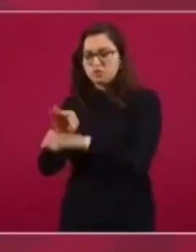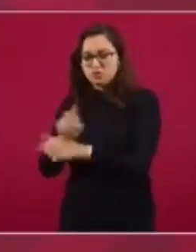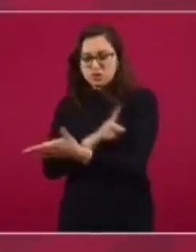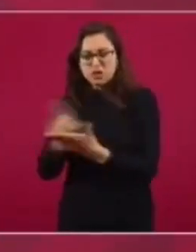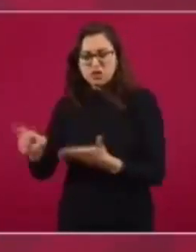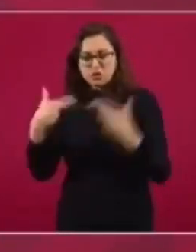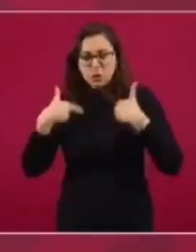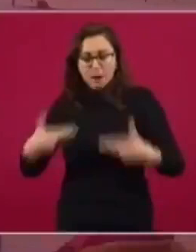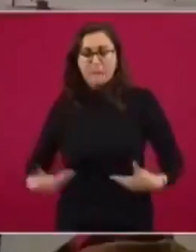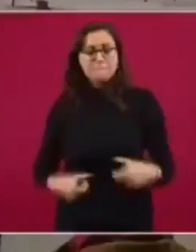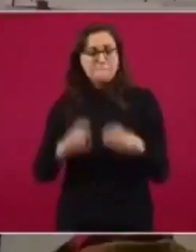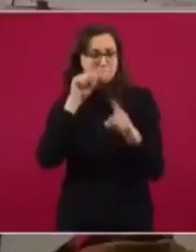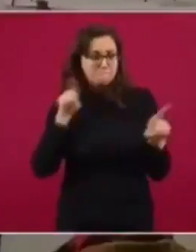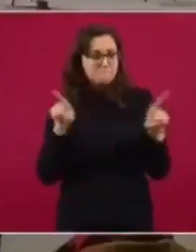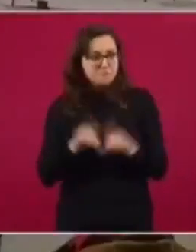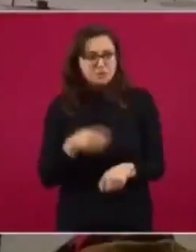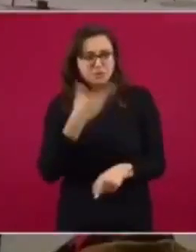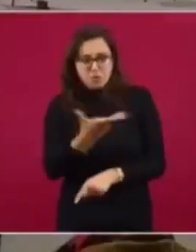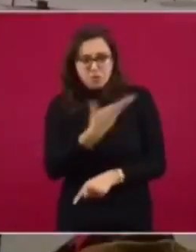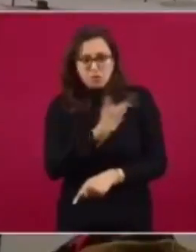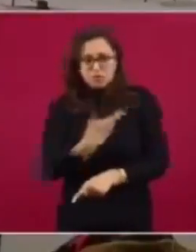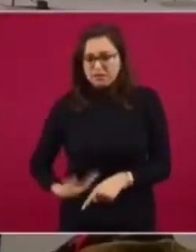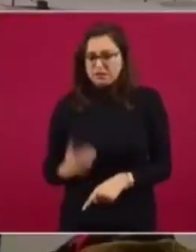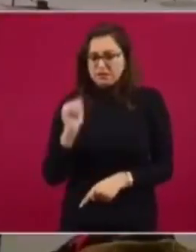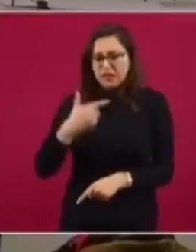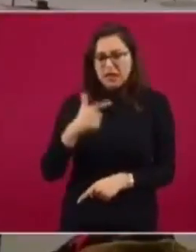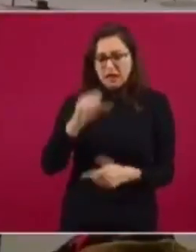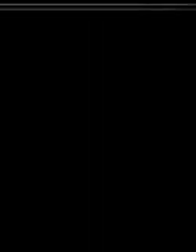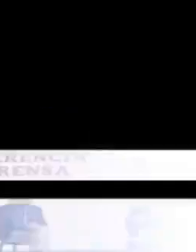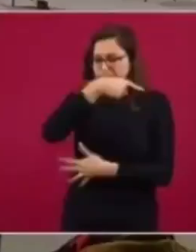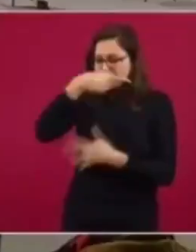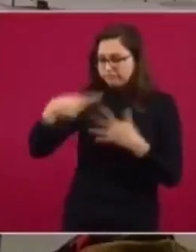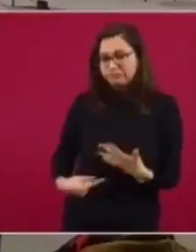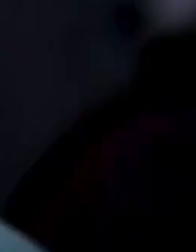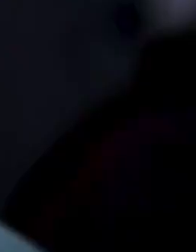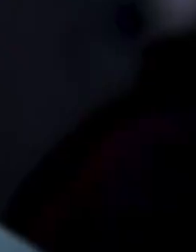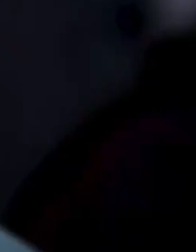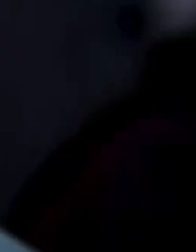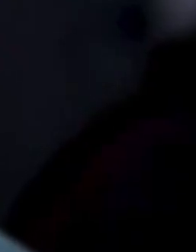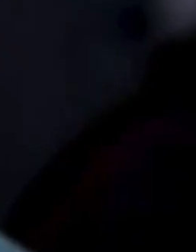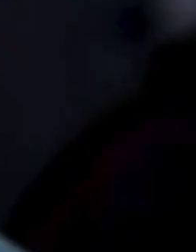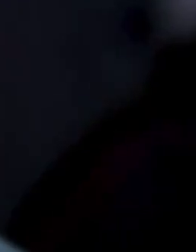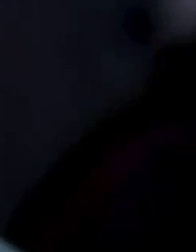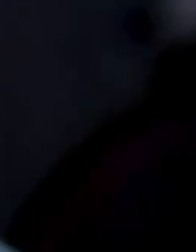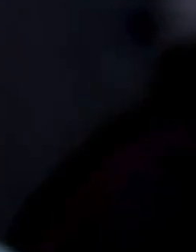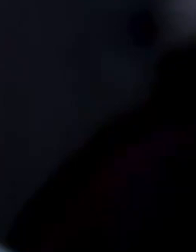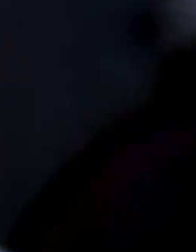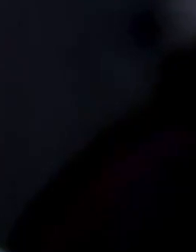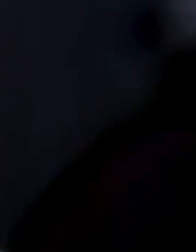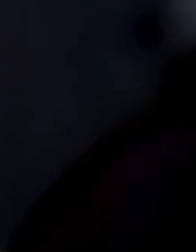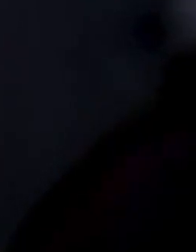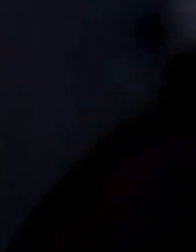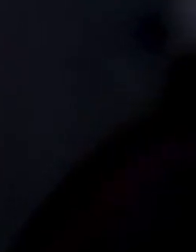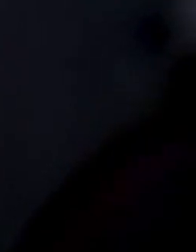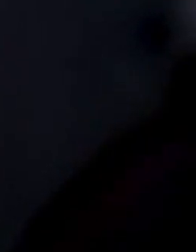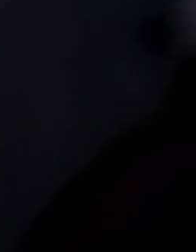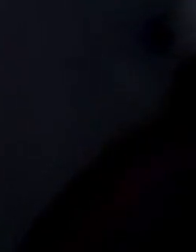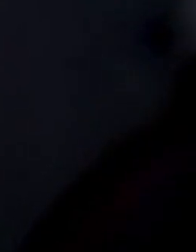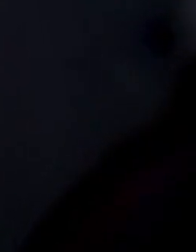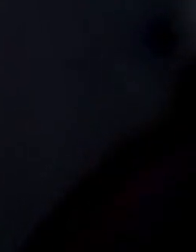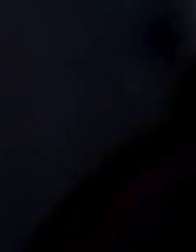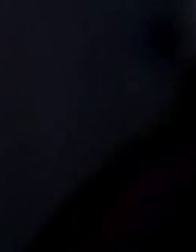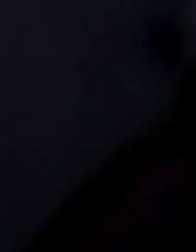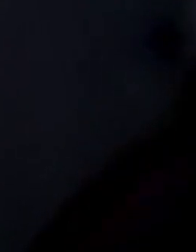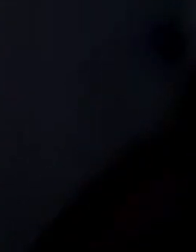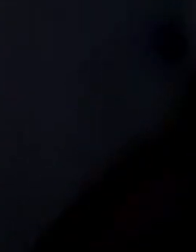que el presidente de la República nos ha dado para atender estos asuntos. En el marco del Día Internacional de los Derechos